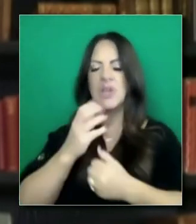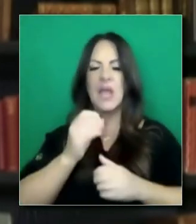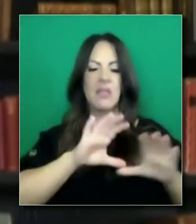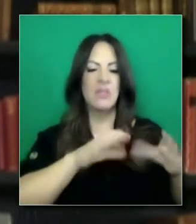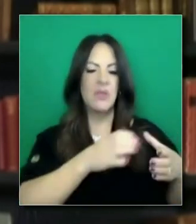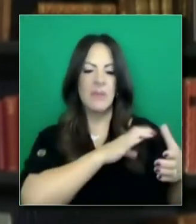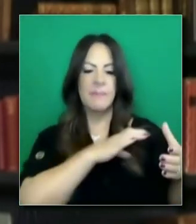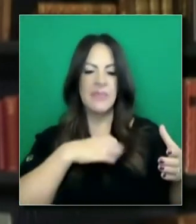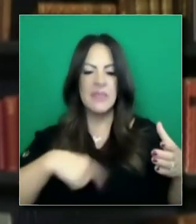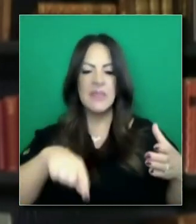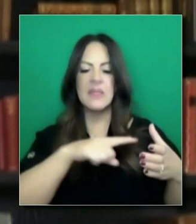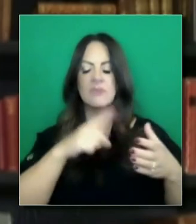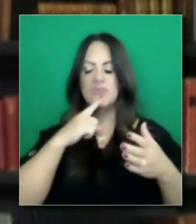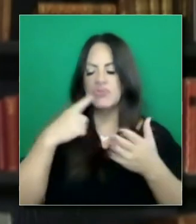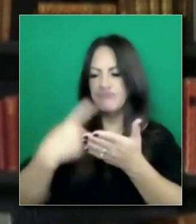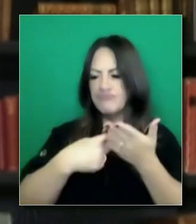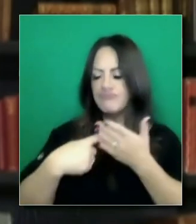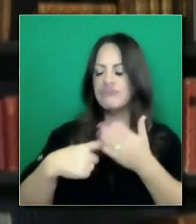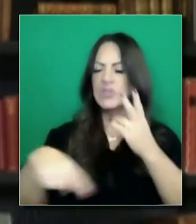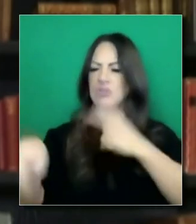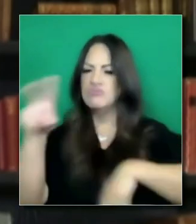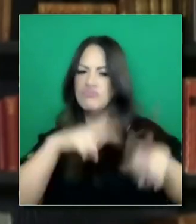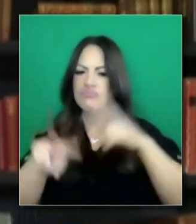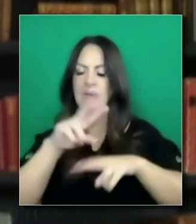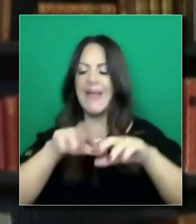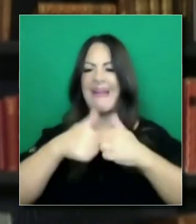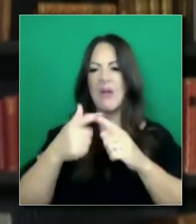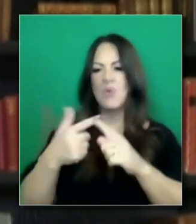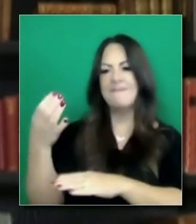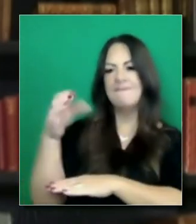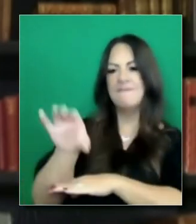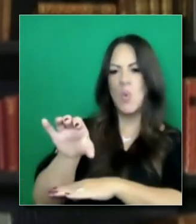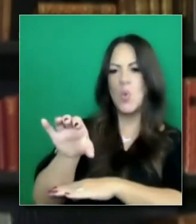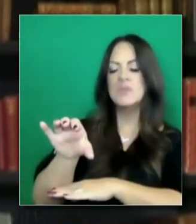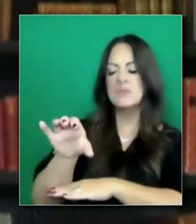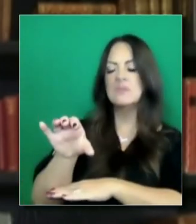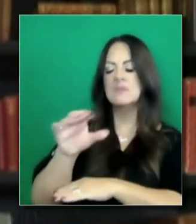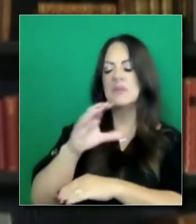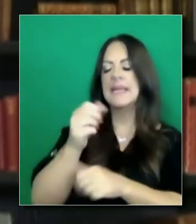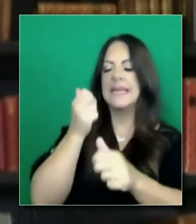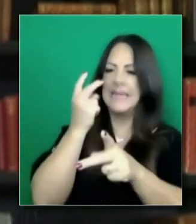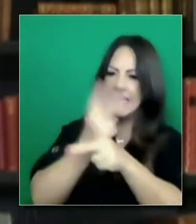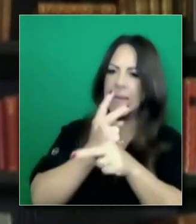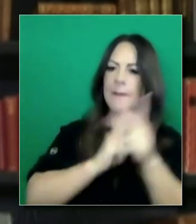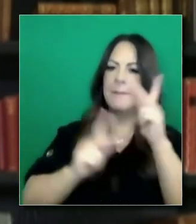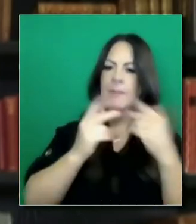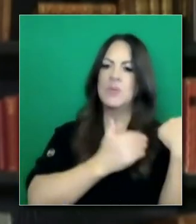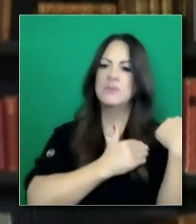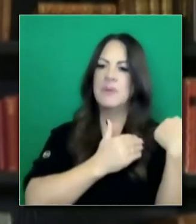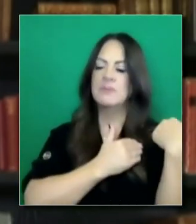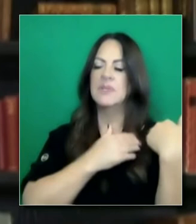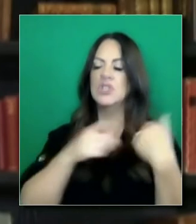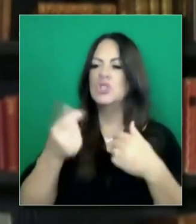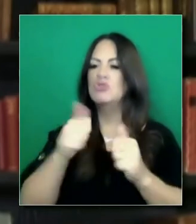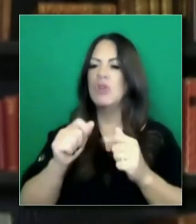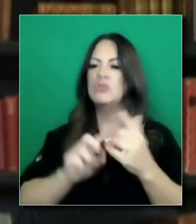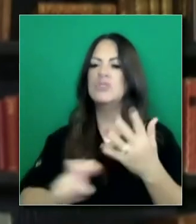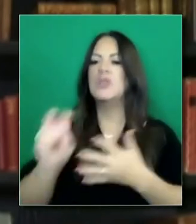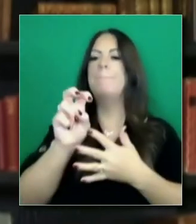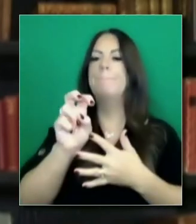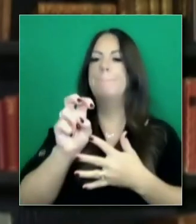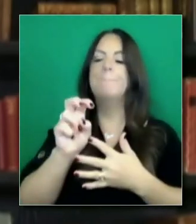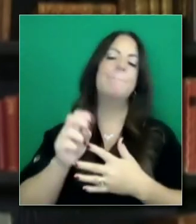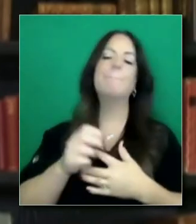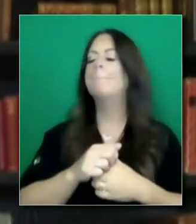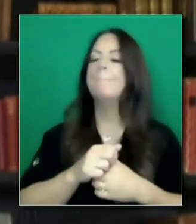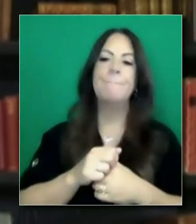acerca de fijarnos en protocolos y procesos para hacer respetar y finalmente hacer que la gente sea responsable, los que se saltan de